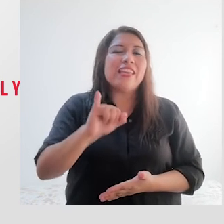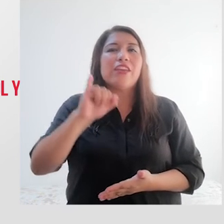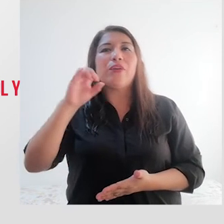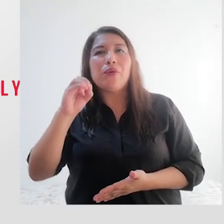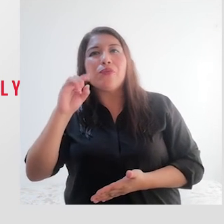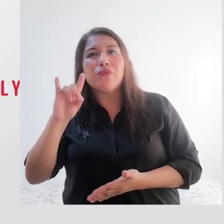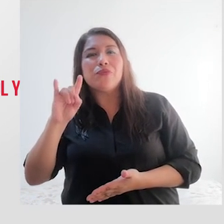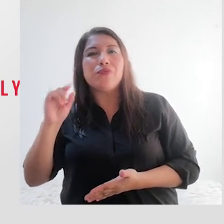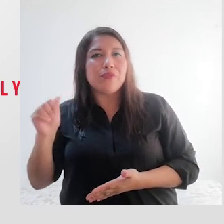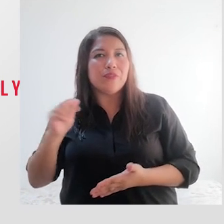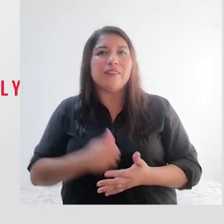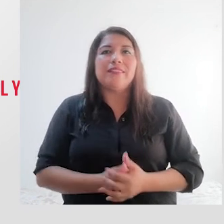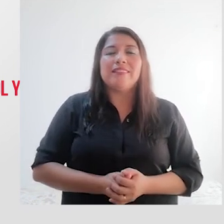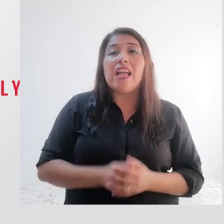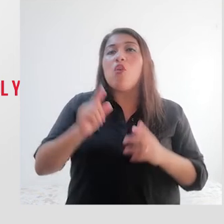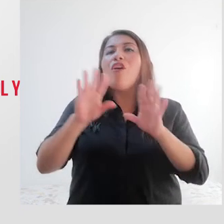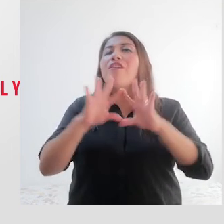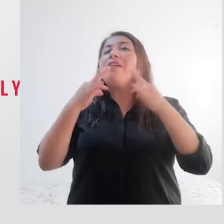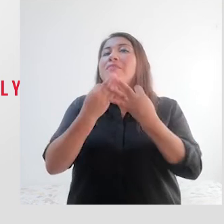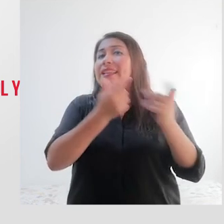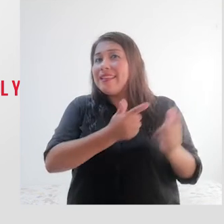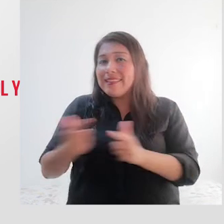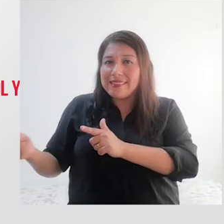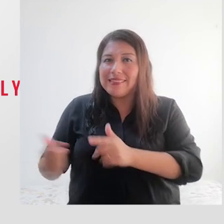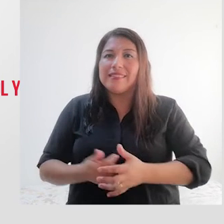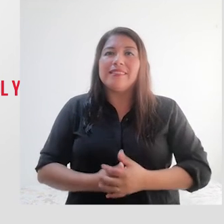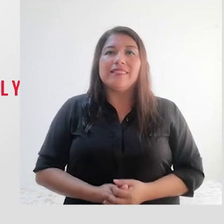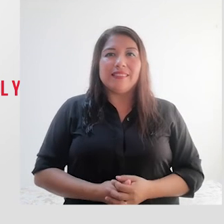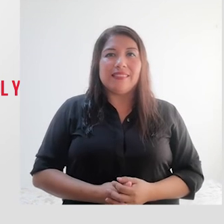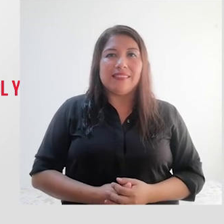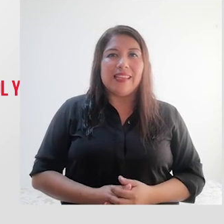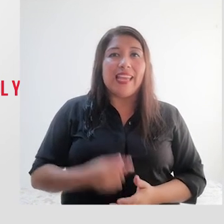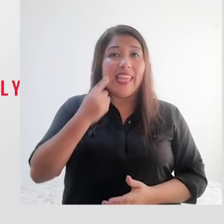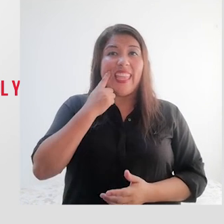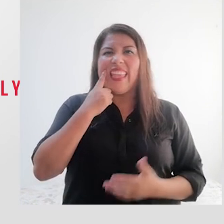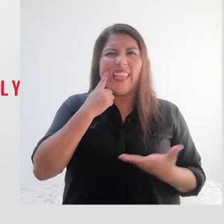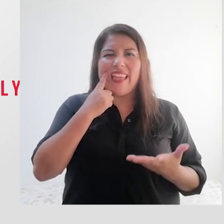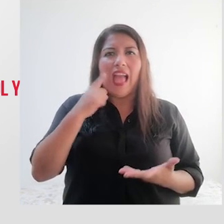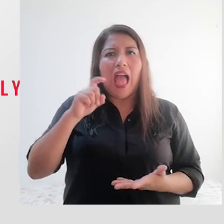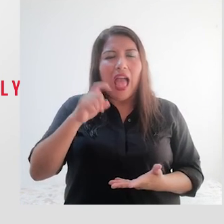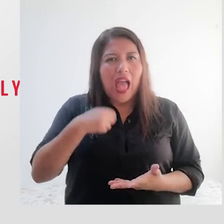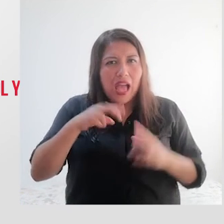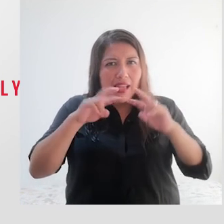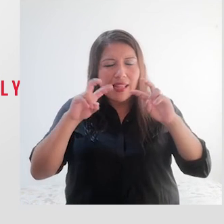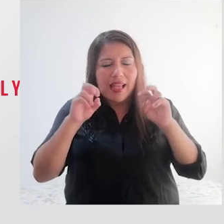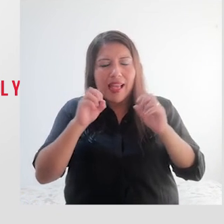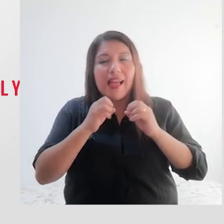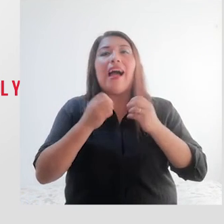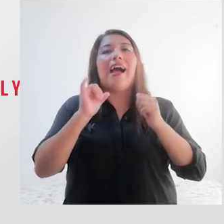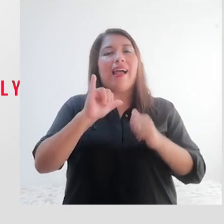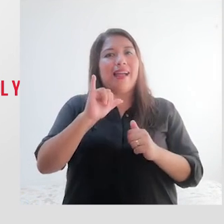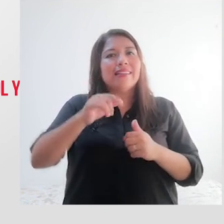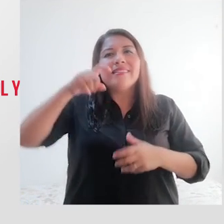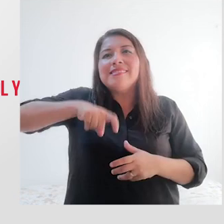-E-A-O de una familia preparada. I. Identificamos las